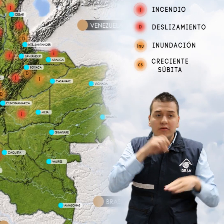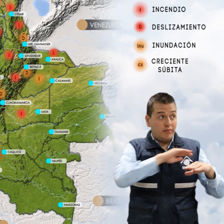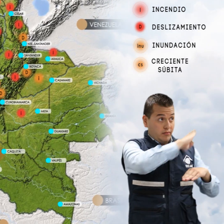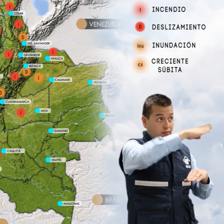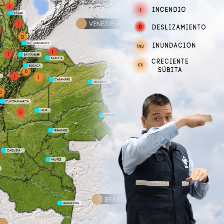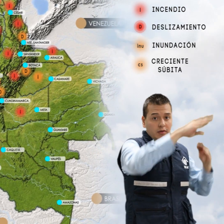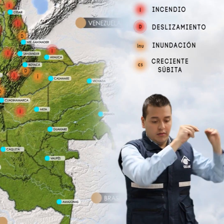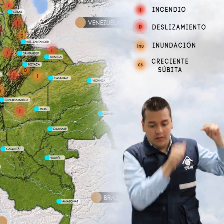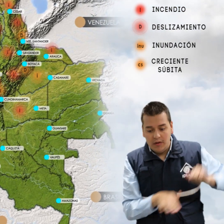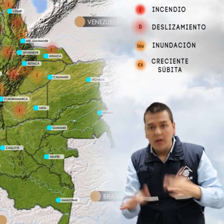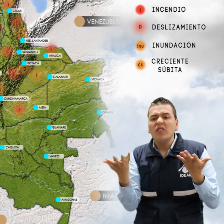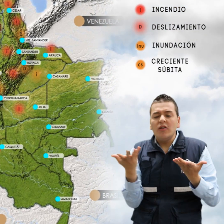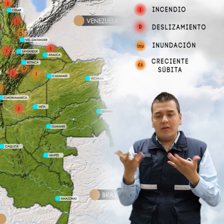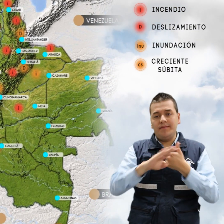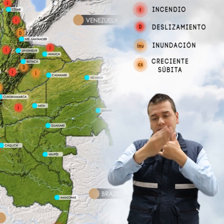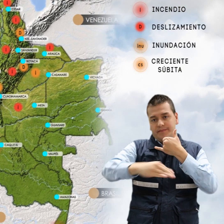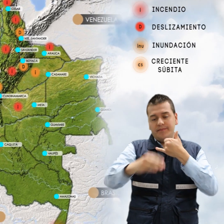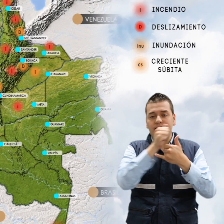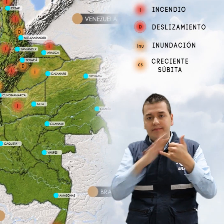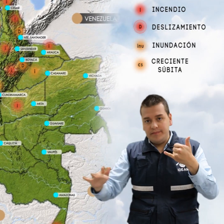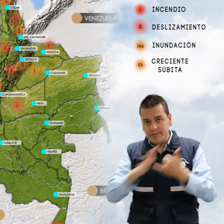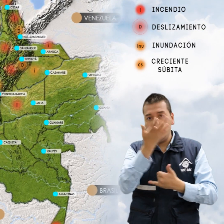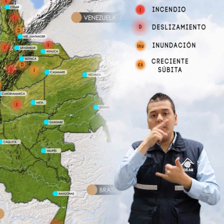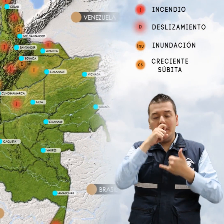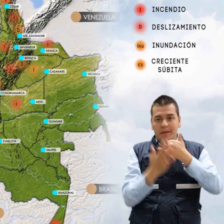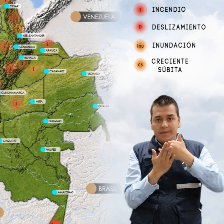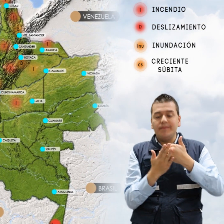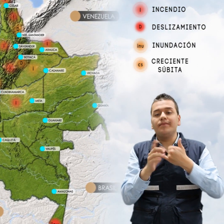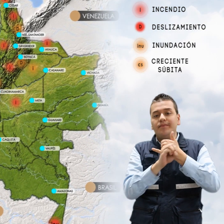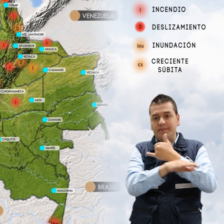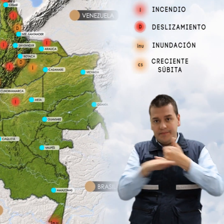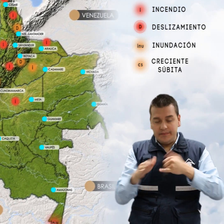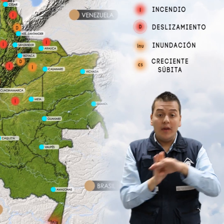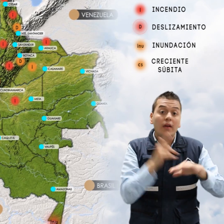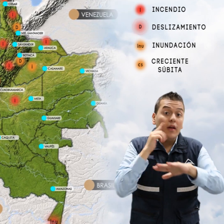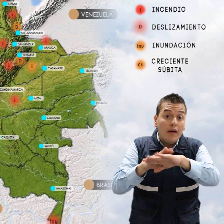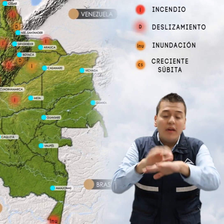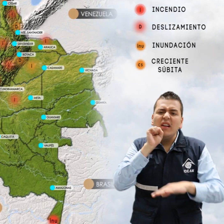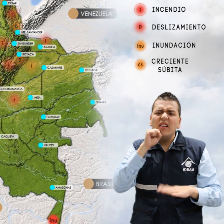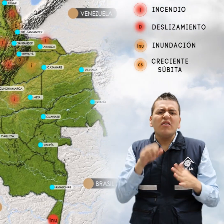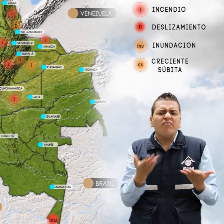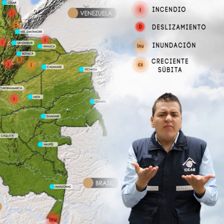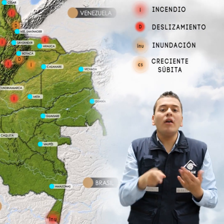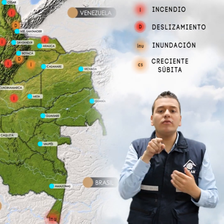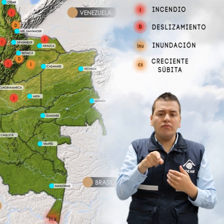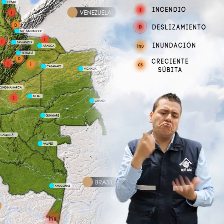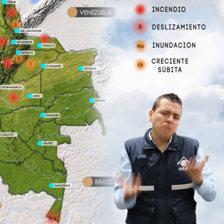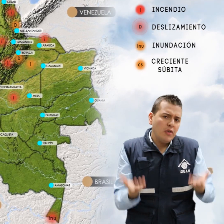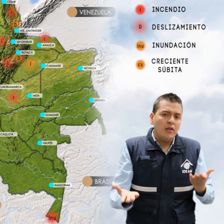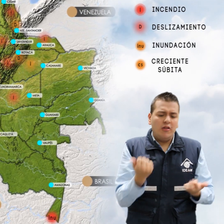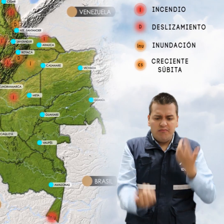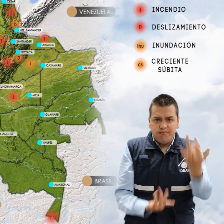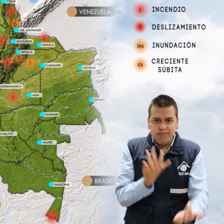tierra en sectores de las regiones Andina, Pacífica, Amazonía y Orinoquía, alerta naranja por moderada probabilidad de